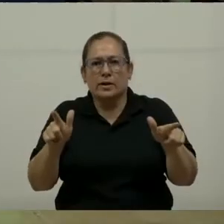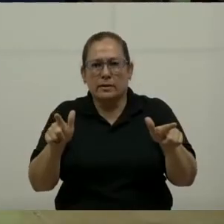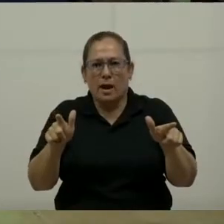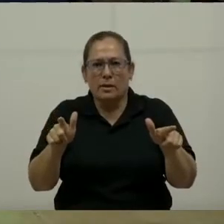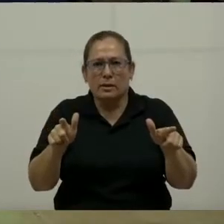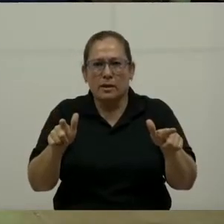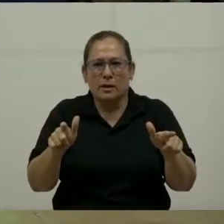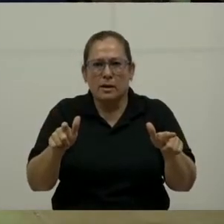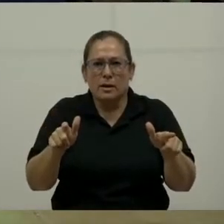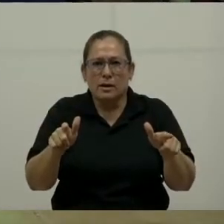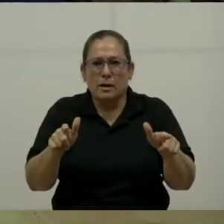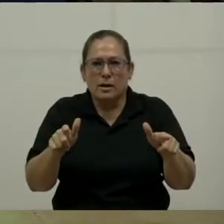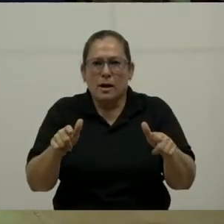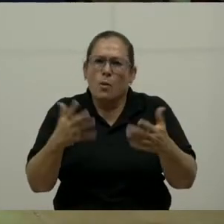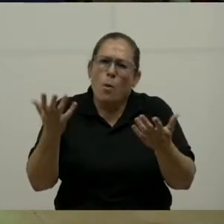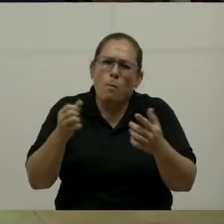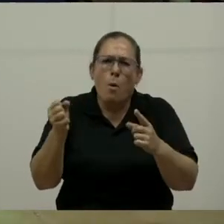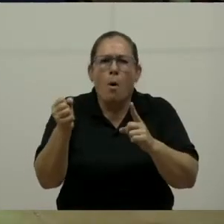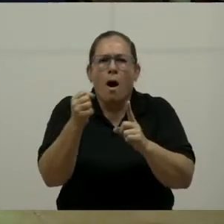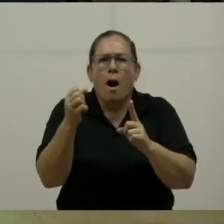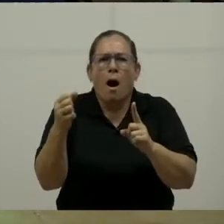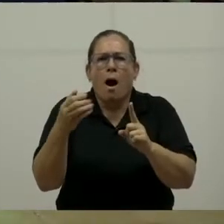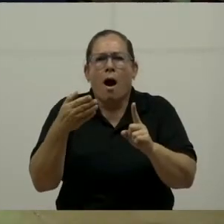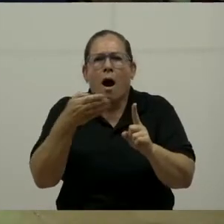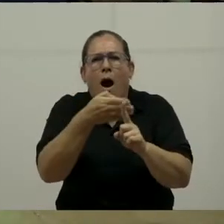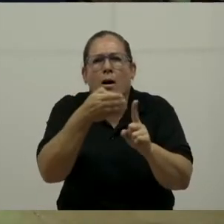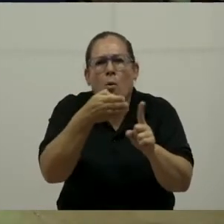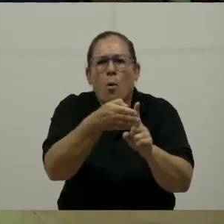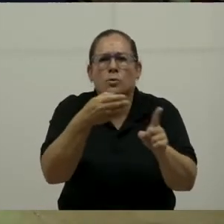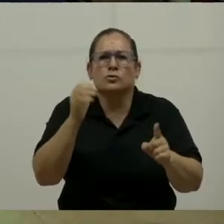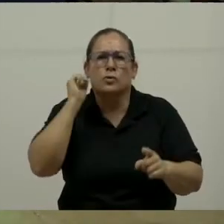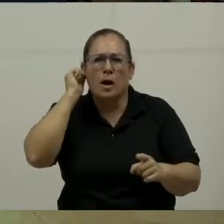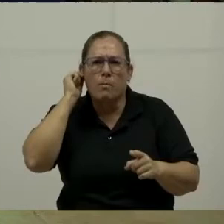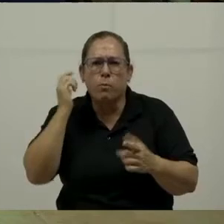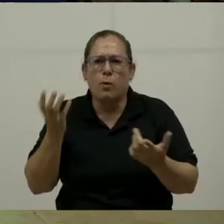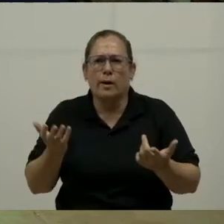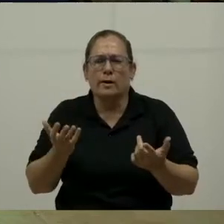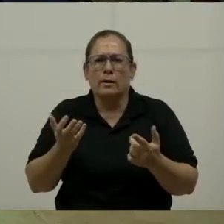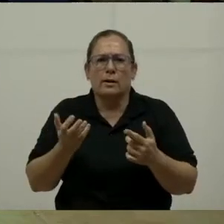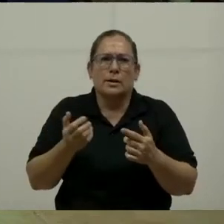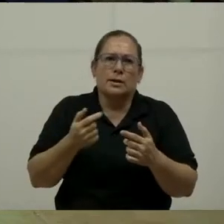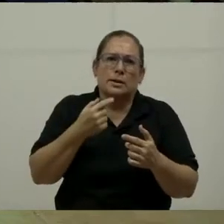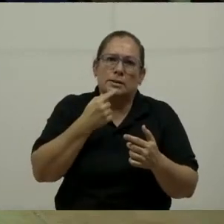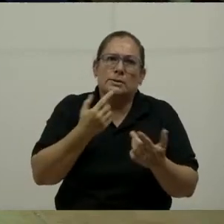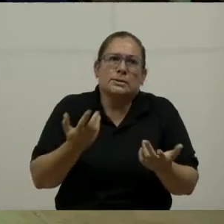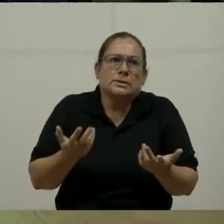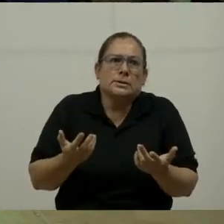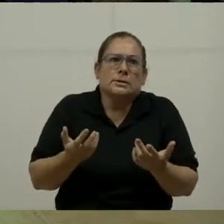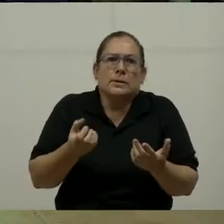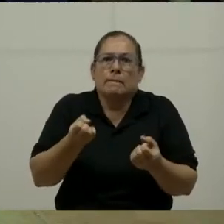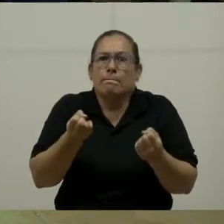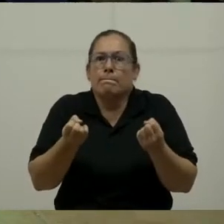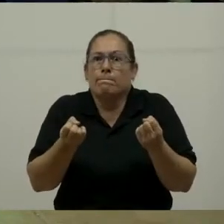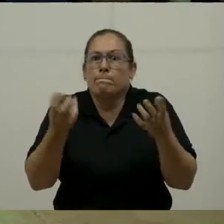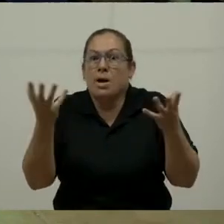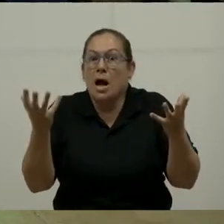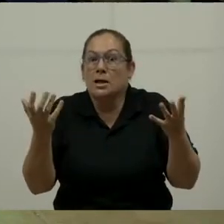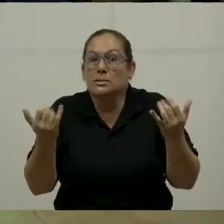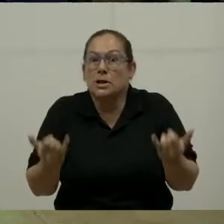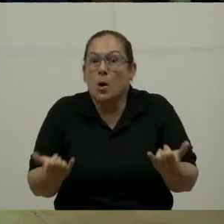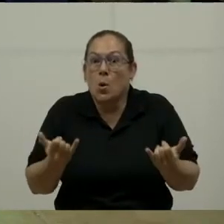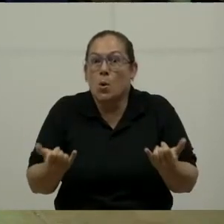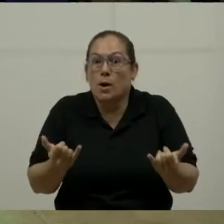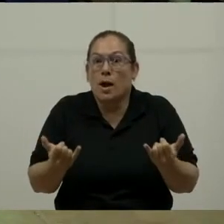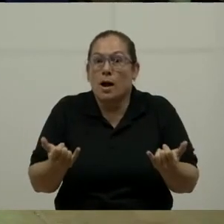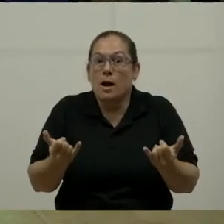a la mujer. Y de ahí que esto sea tan importante en la industria turística. Y usted no me dejará mentir, cada vez más las mujeres se empoderan y viajan